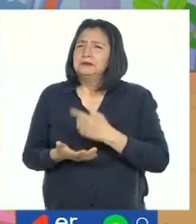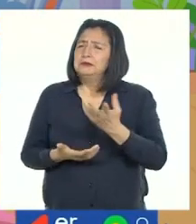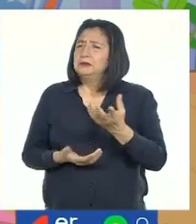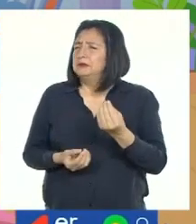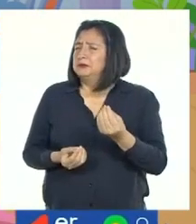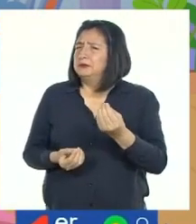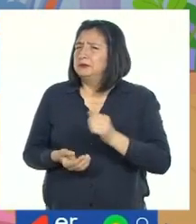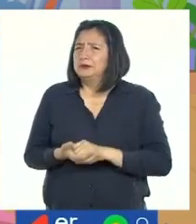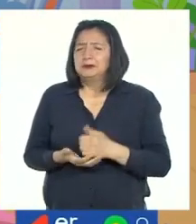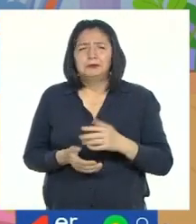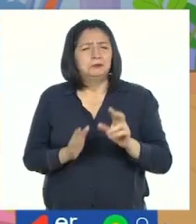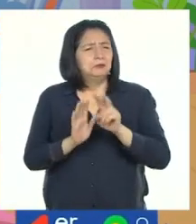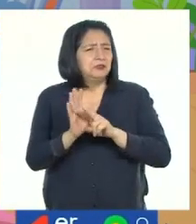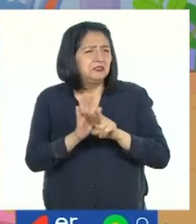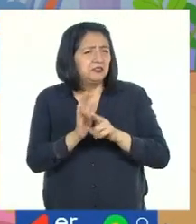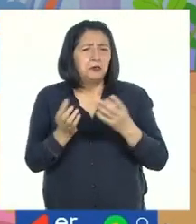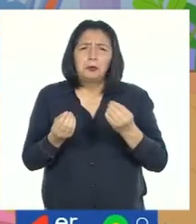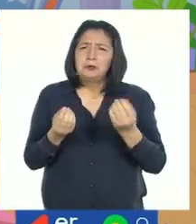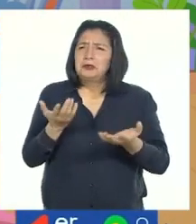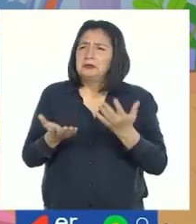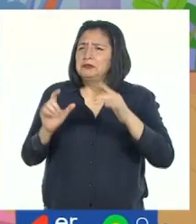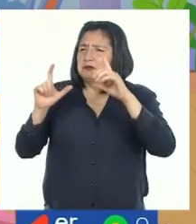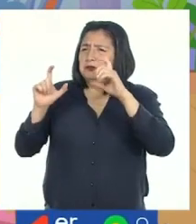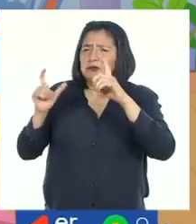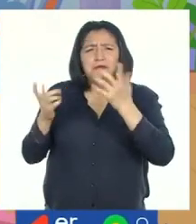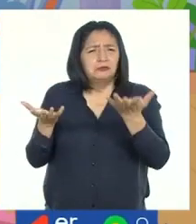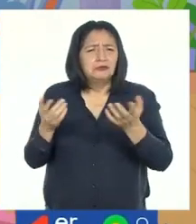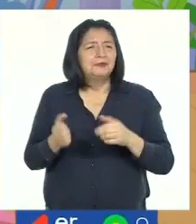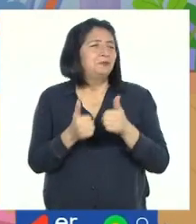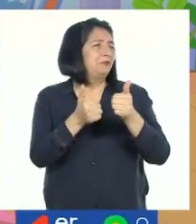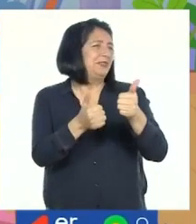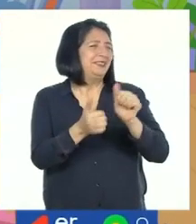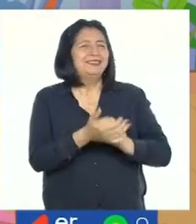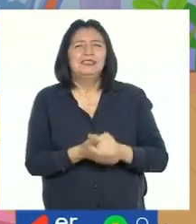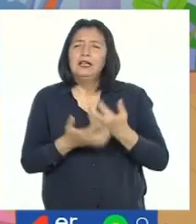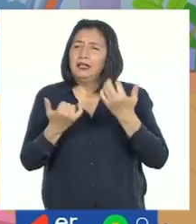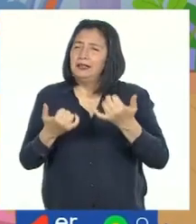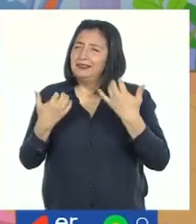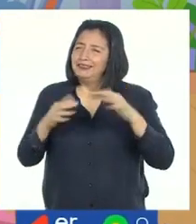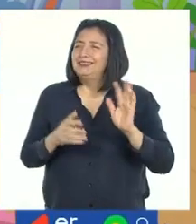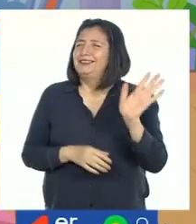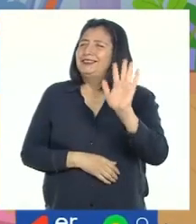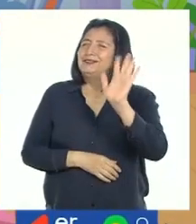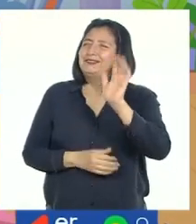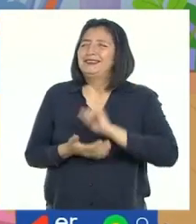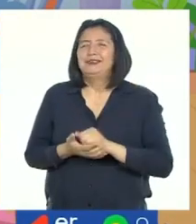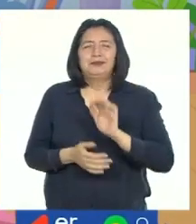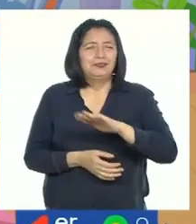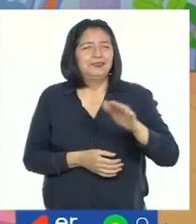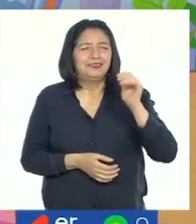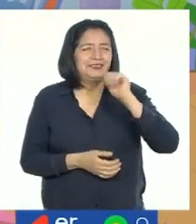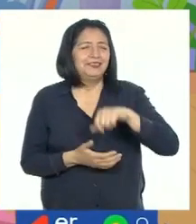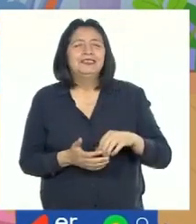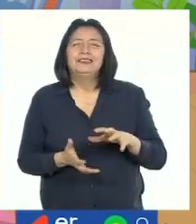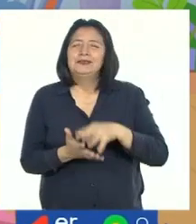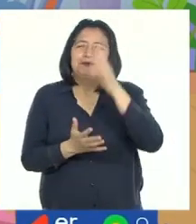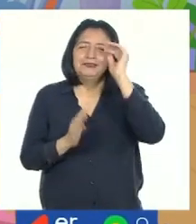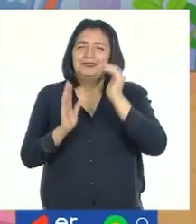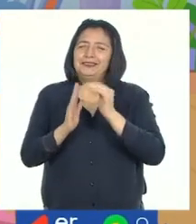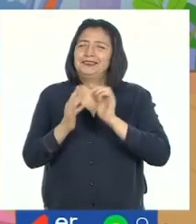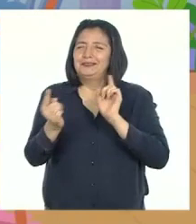presentación, videos o fotografías. ¡Genial! Ahora sí nos vamos, chicas y chicos de Aprendo en Casa.